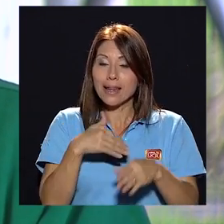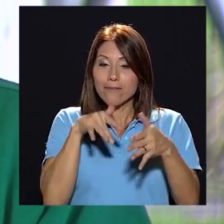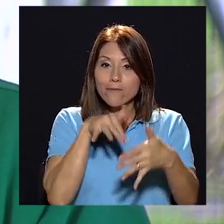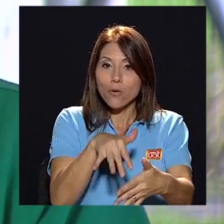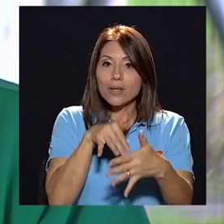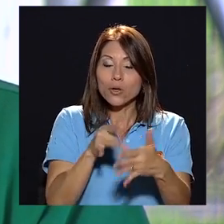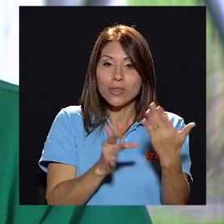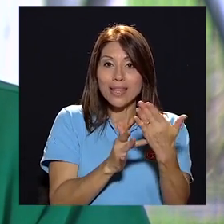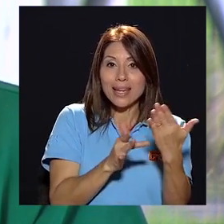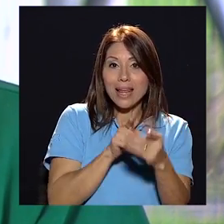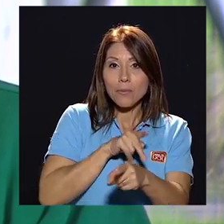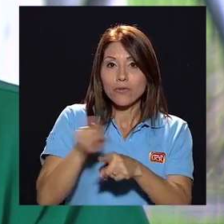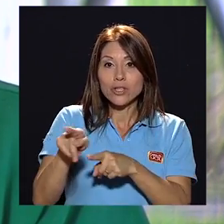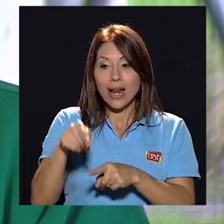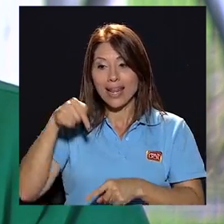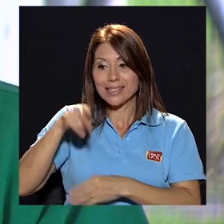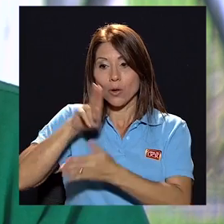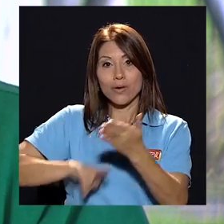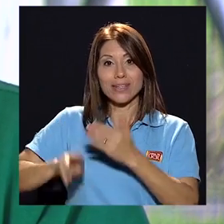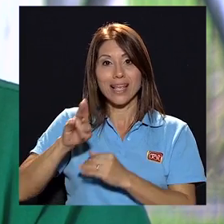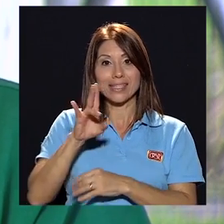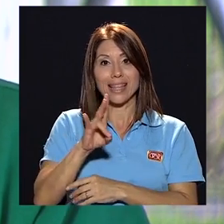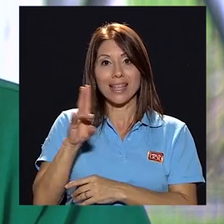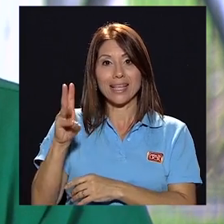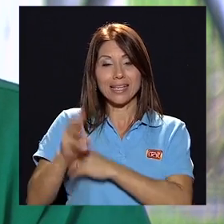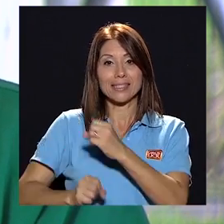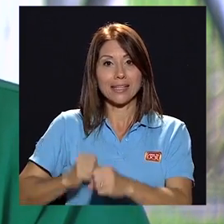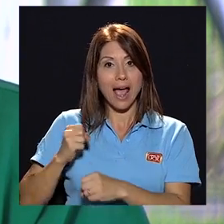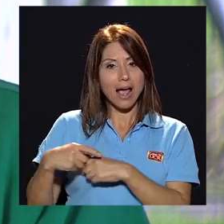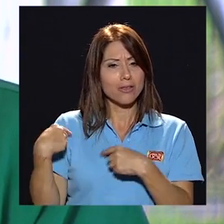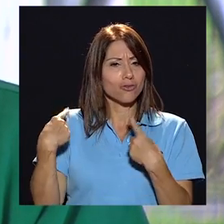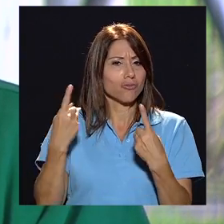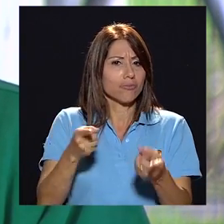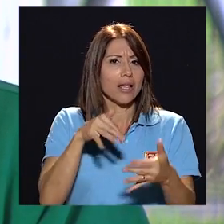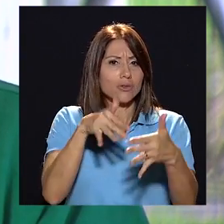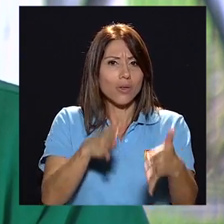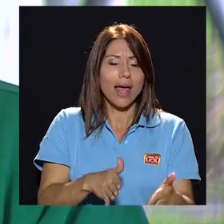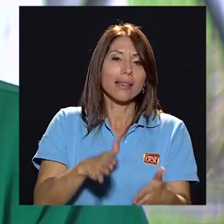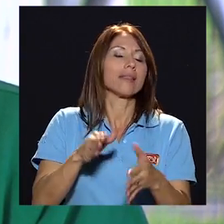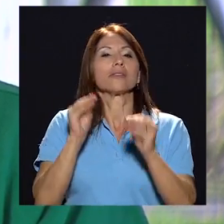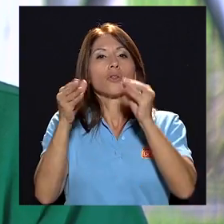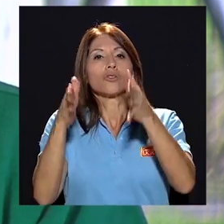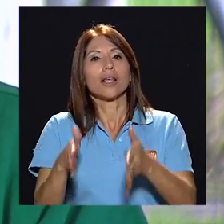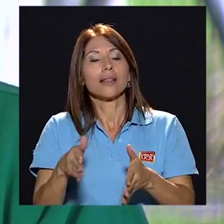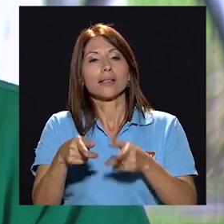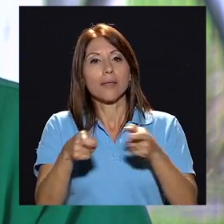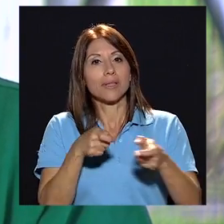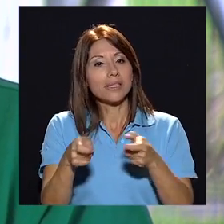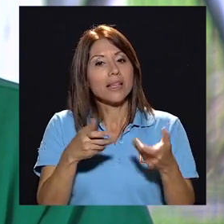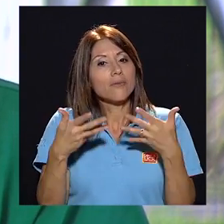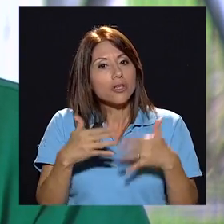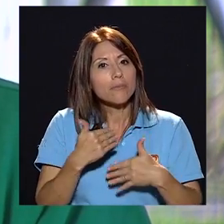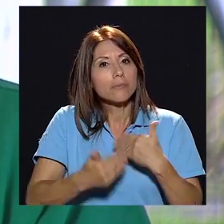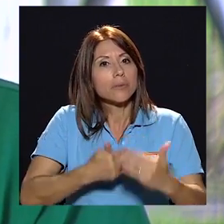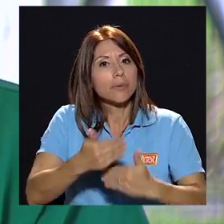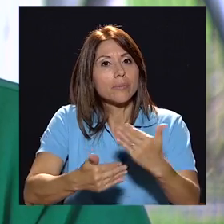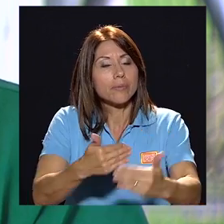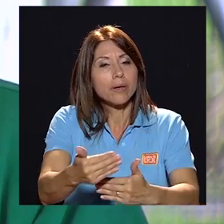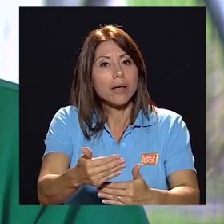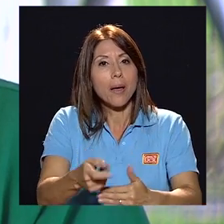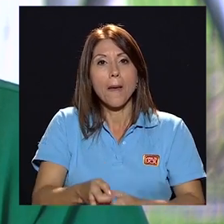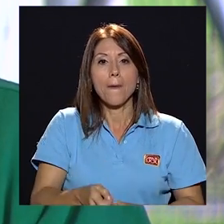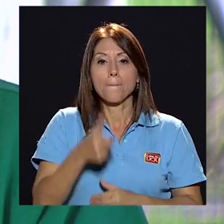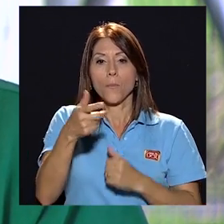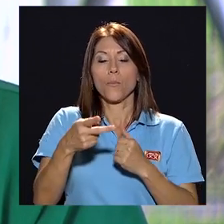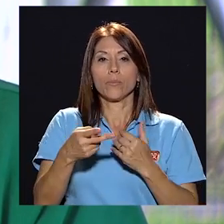que esta universidad se ha construido en sus 76 años con esta comunidad estudiantes docentes y administrativos y no pocas veces somos